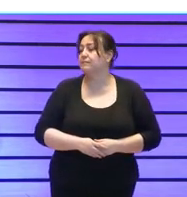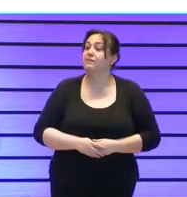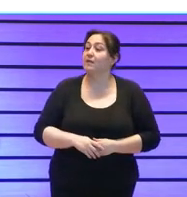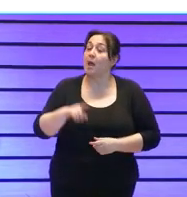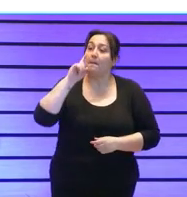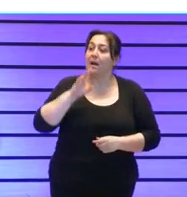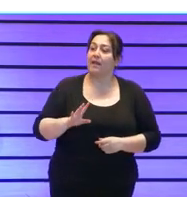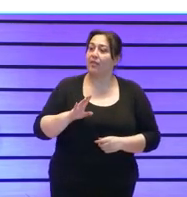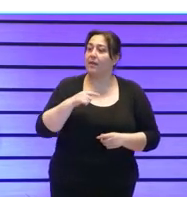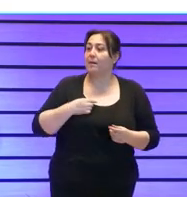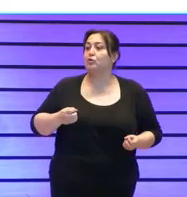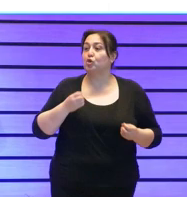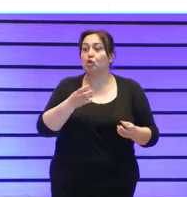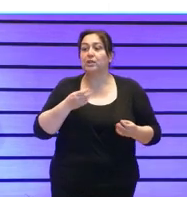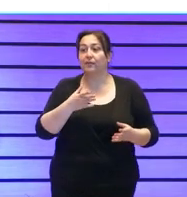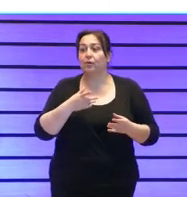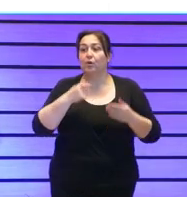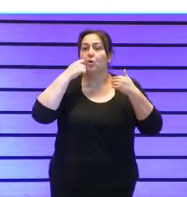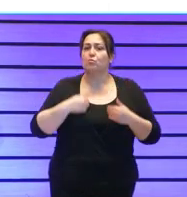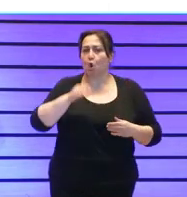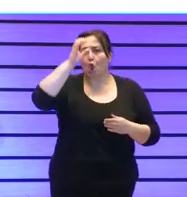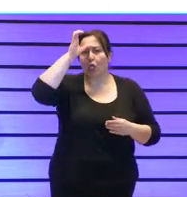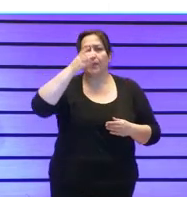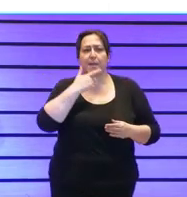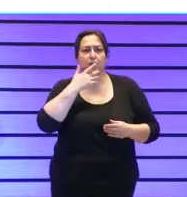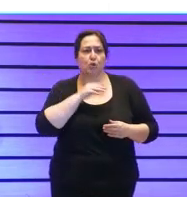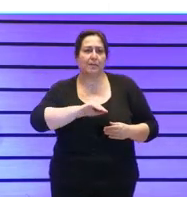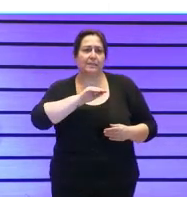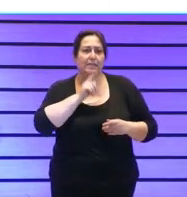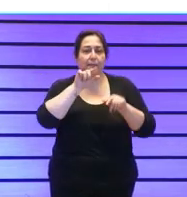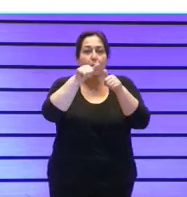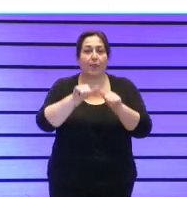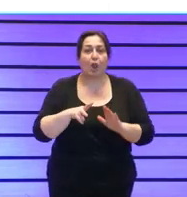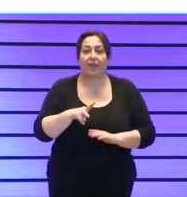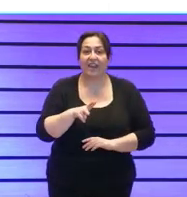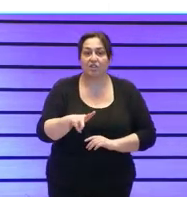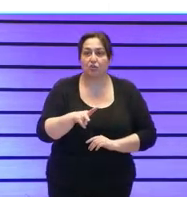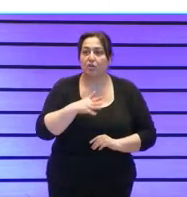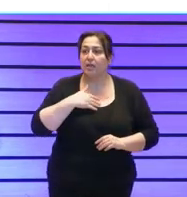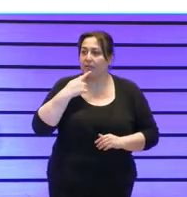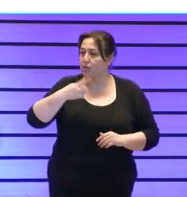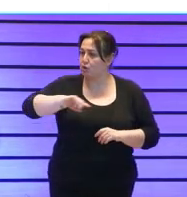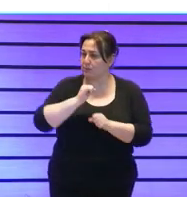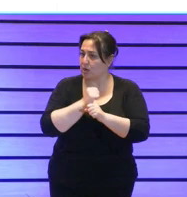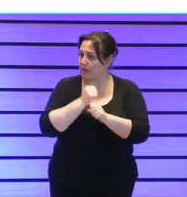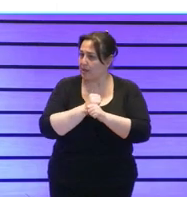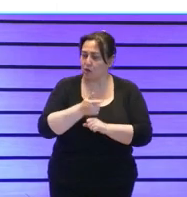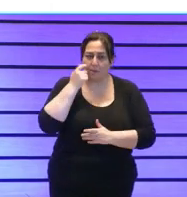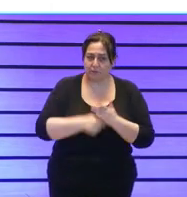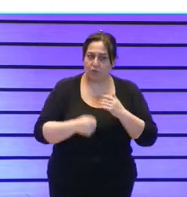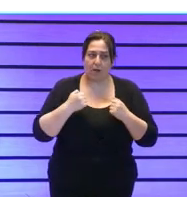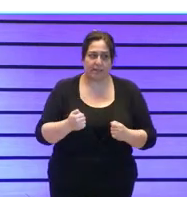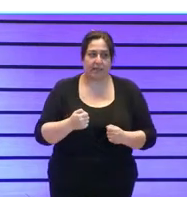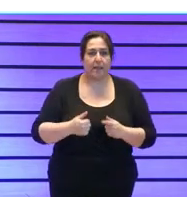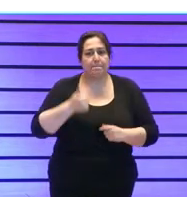Parece que vamos contando con un cuerpo de conocimiento sobre el modelo de derechos en el que todos estamos trabajando cada vez más robusto,